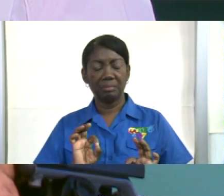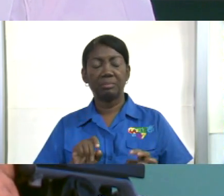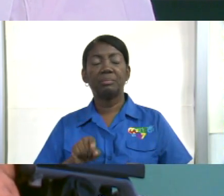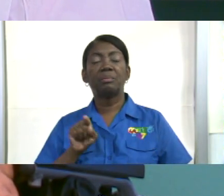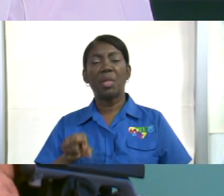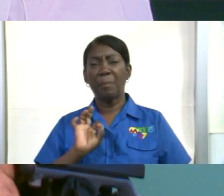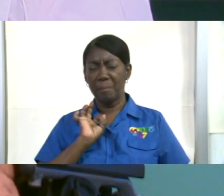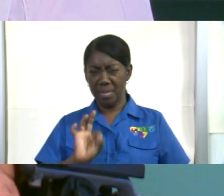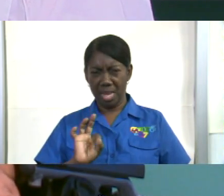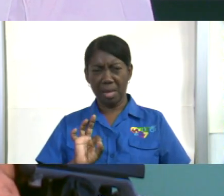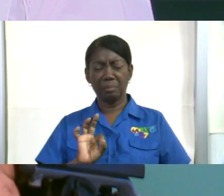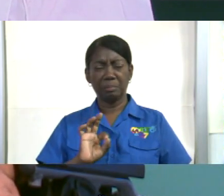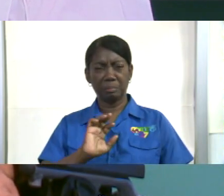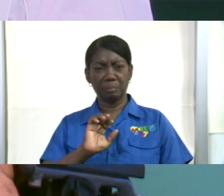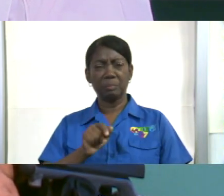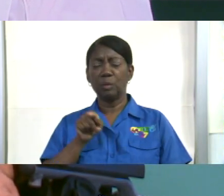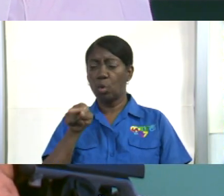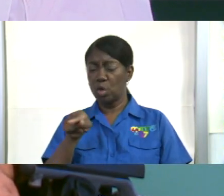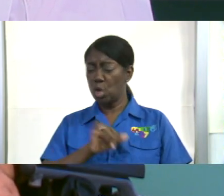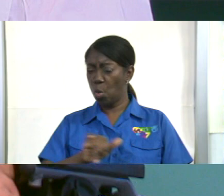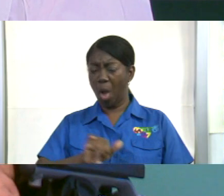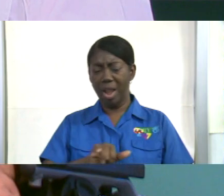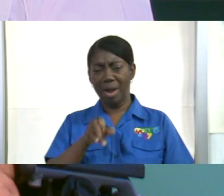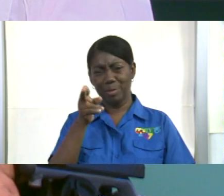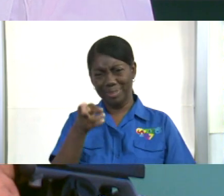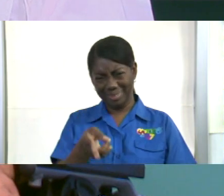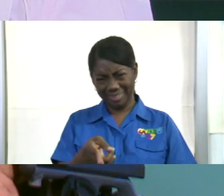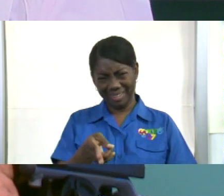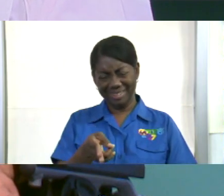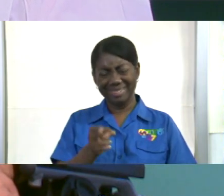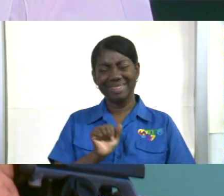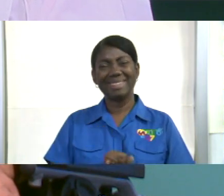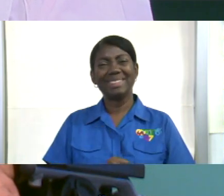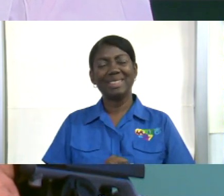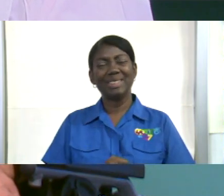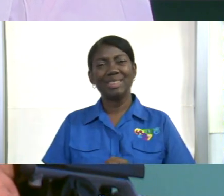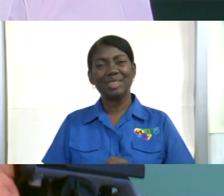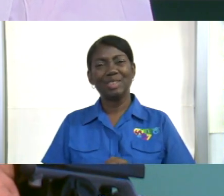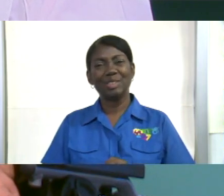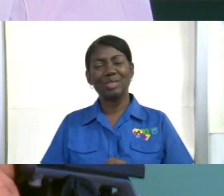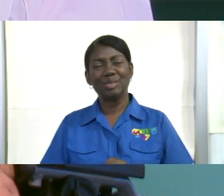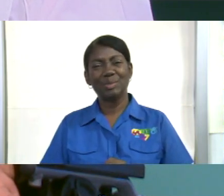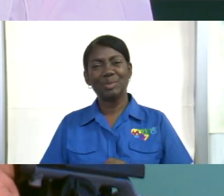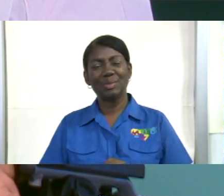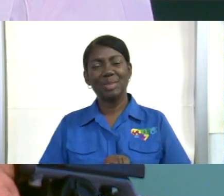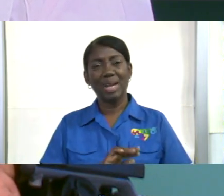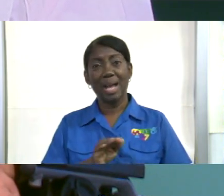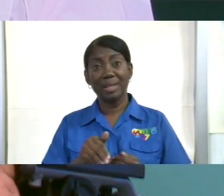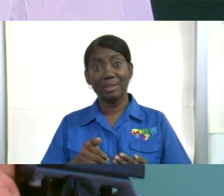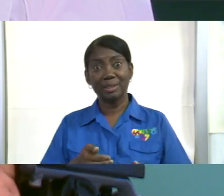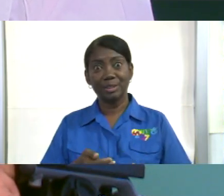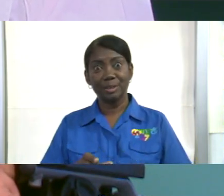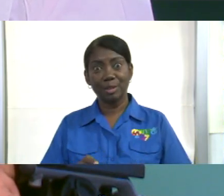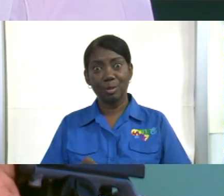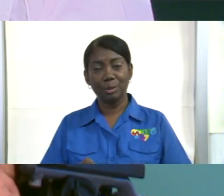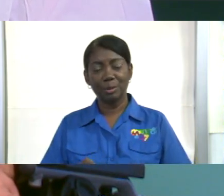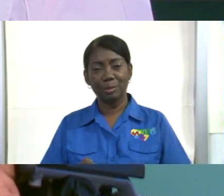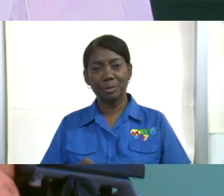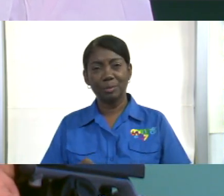Bien puesta. Así como usted. Así. A cada vez le inventamos